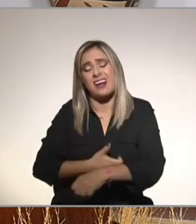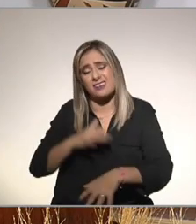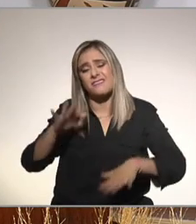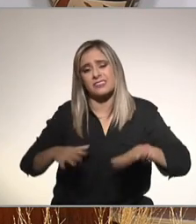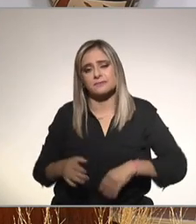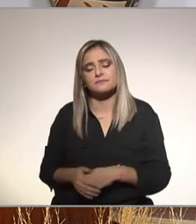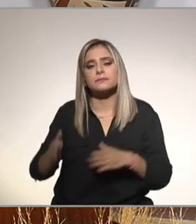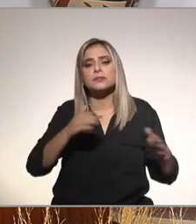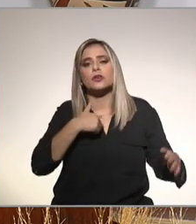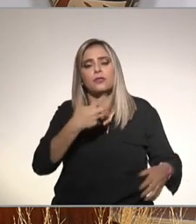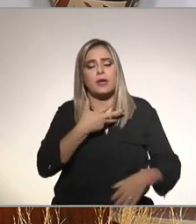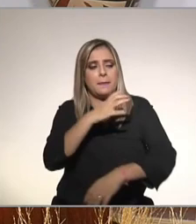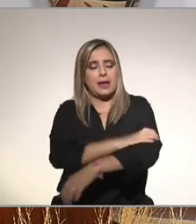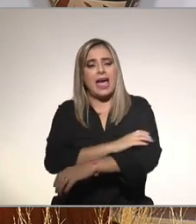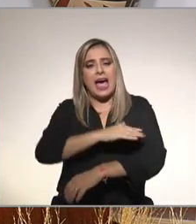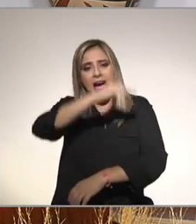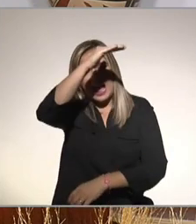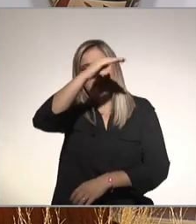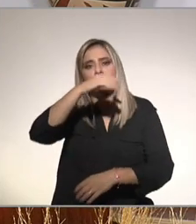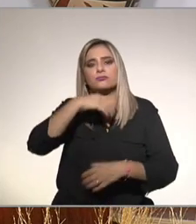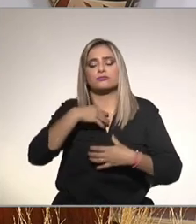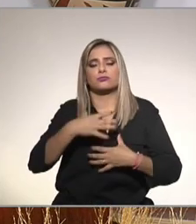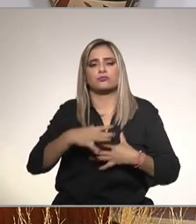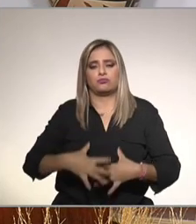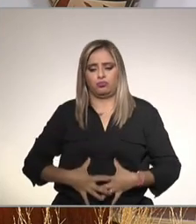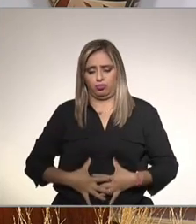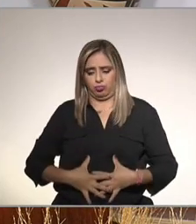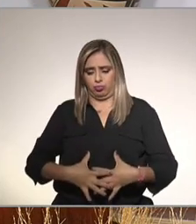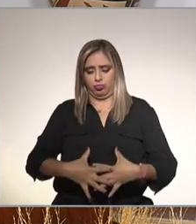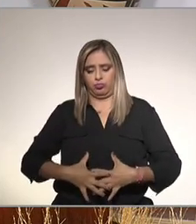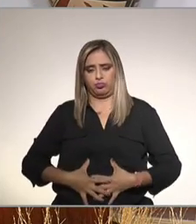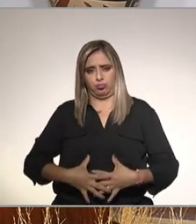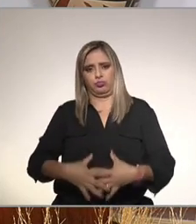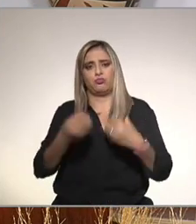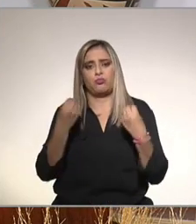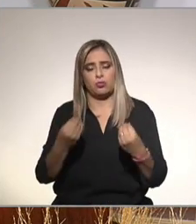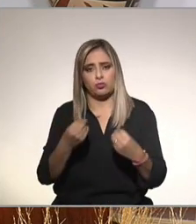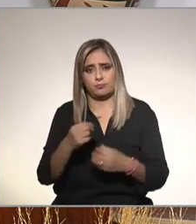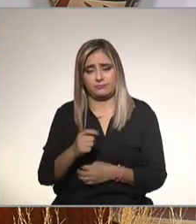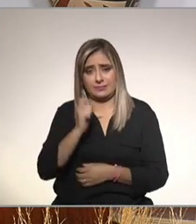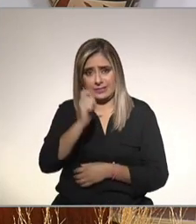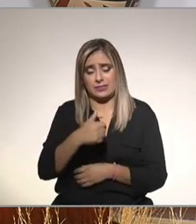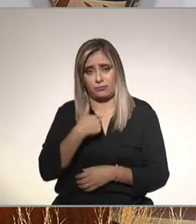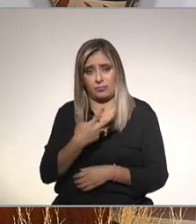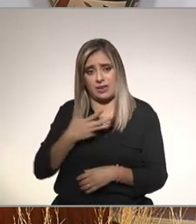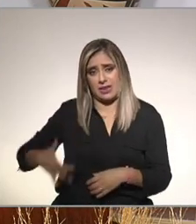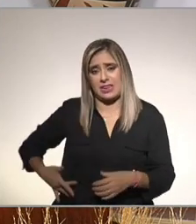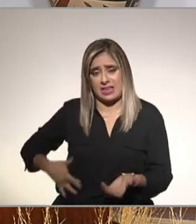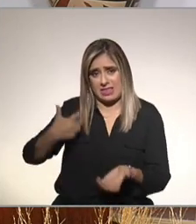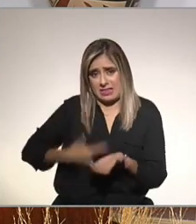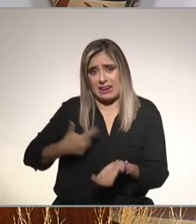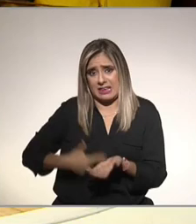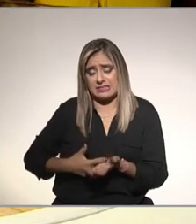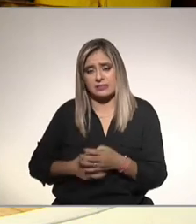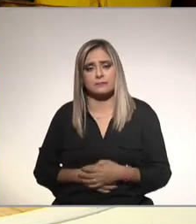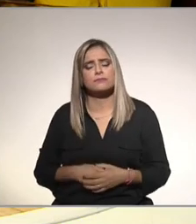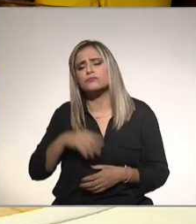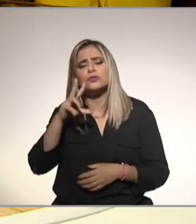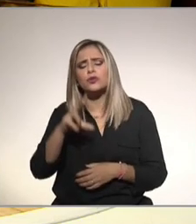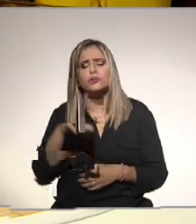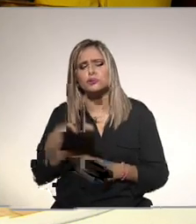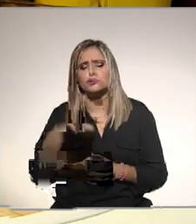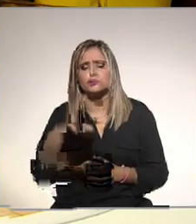y me inflamo me imagino que quiere decir me distiendo mucho del estómago ¿esto quiere decir que tengo hígado graso? no